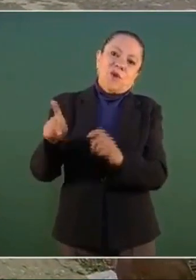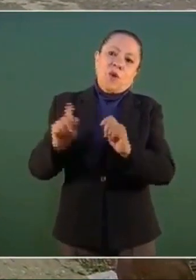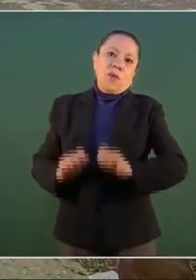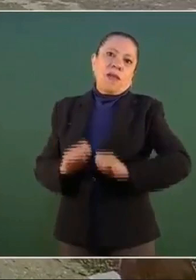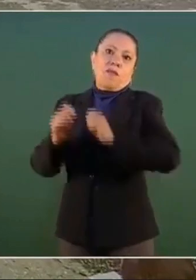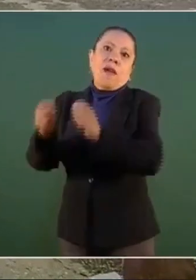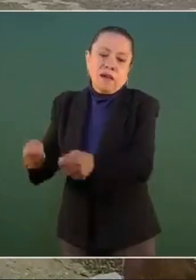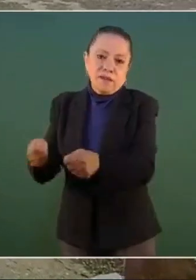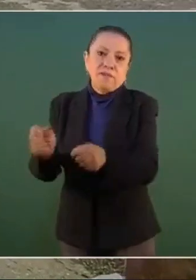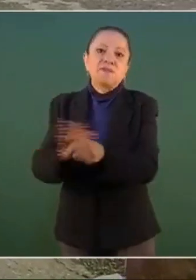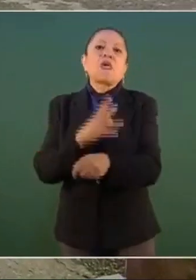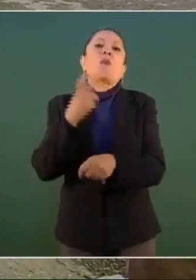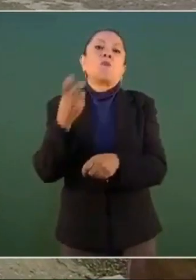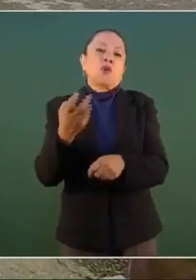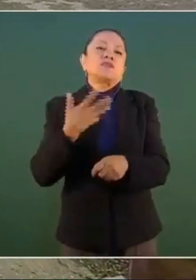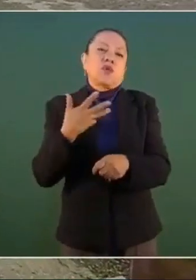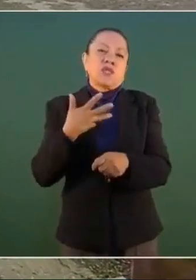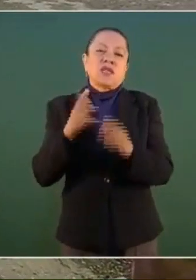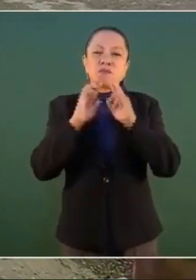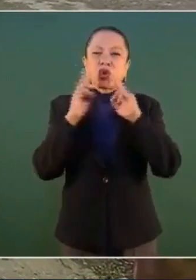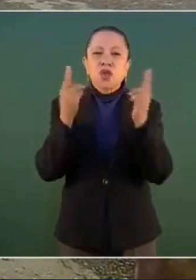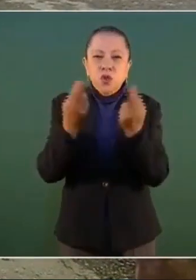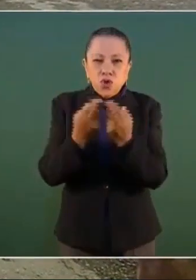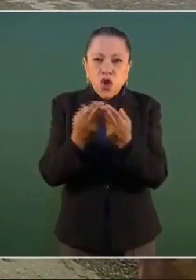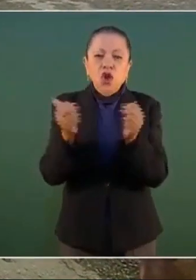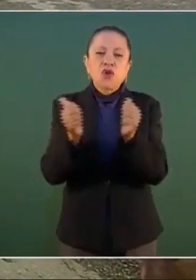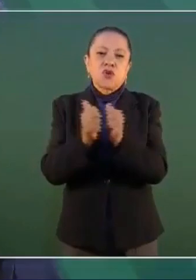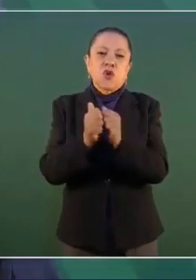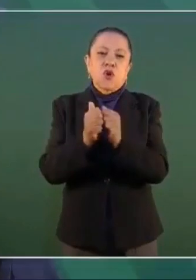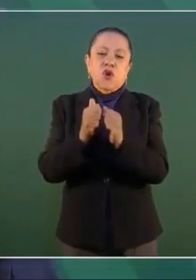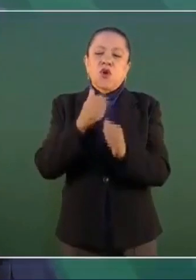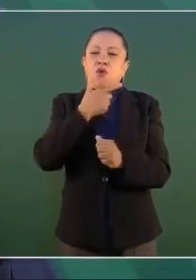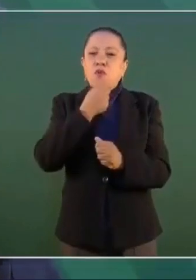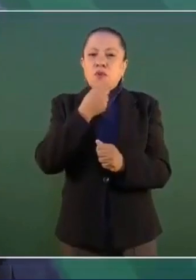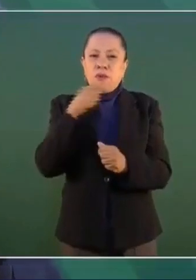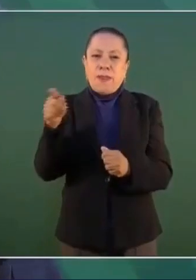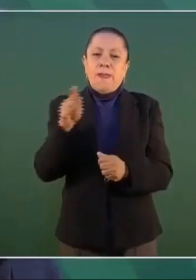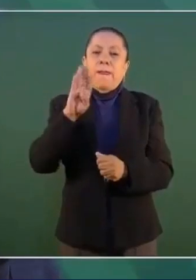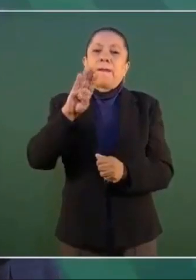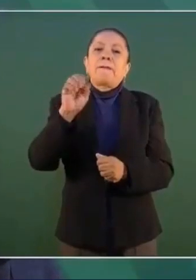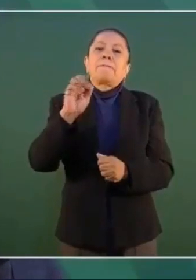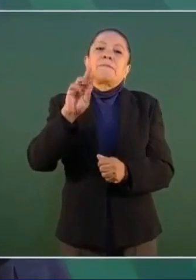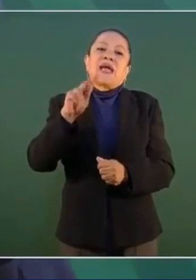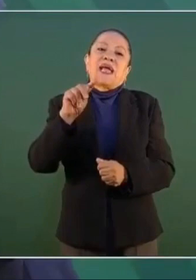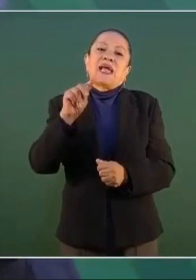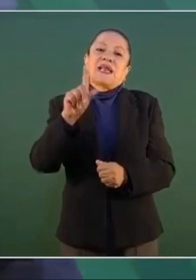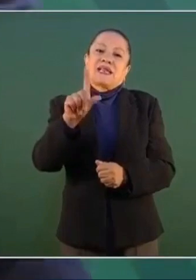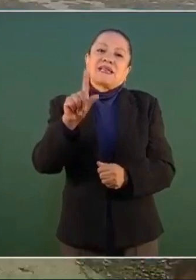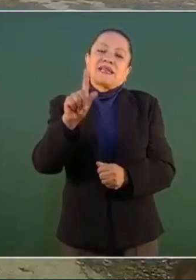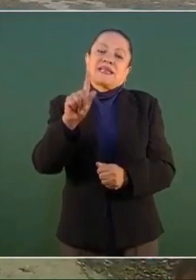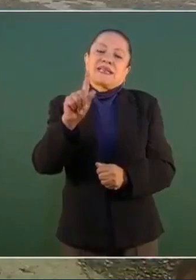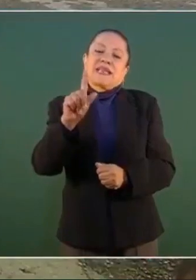el señor Butler, que nos recibió excelentemente bien y estamos tratando de llegar a una negociación.